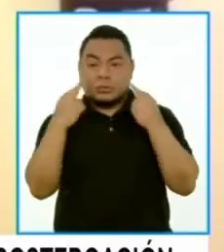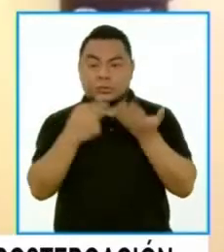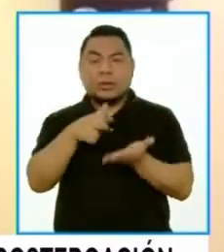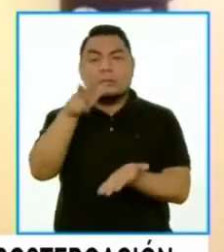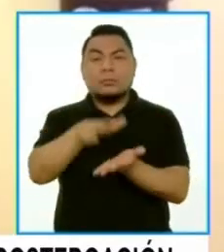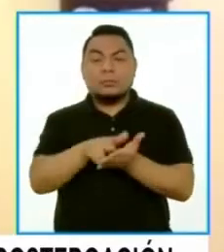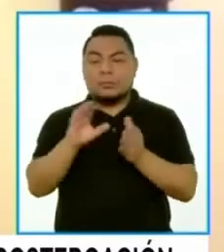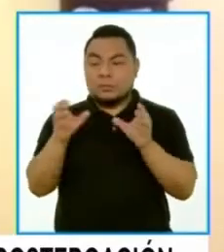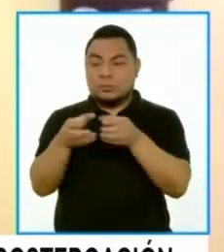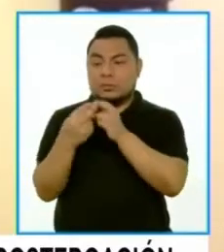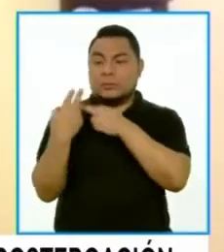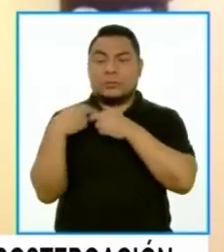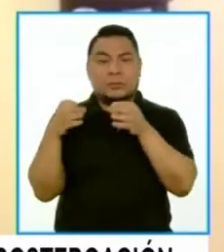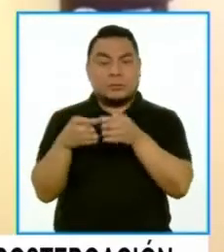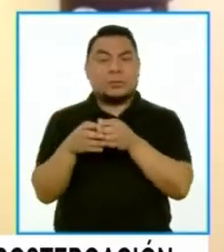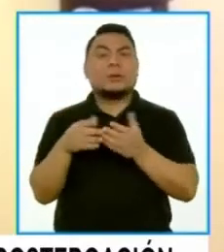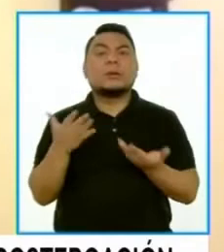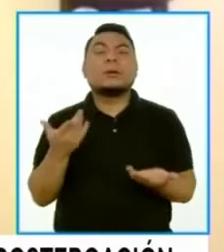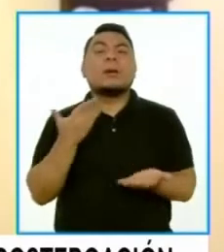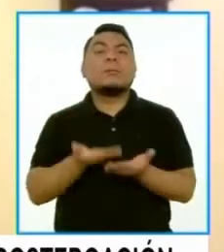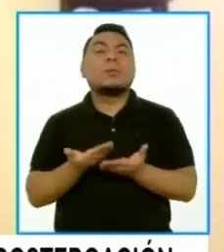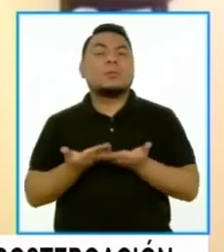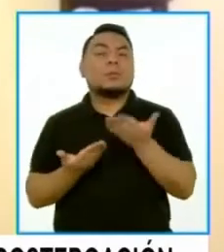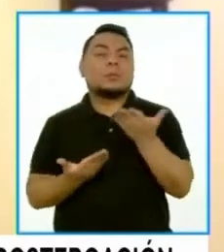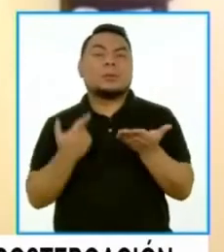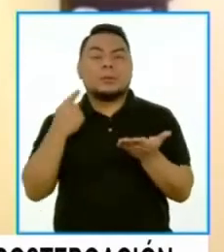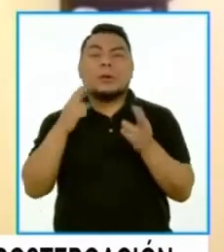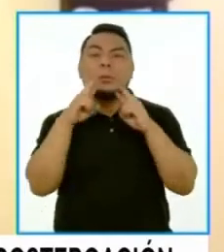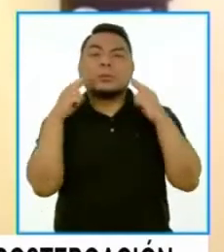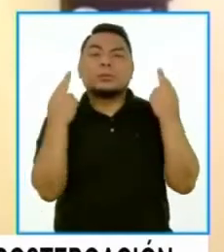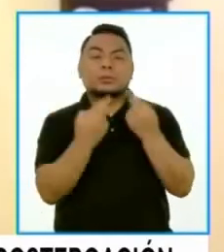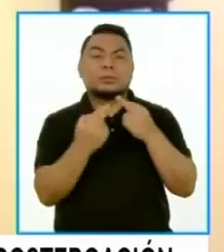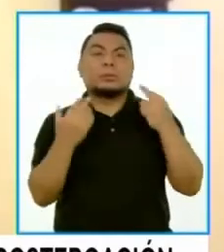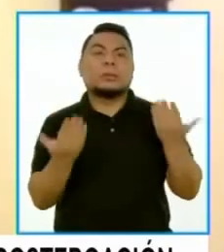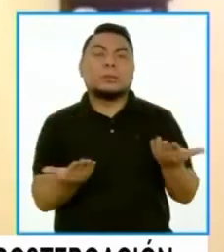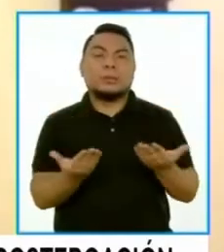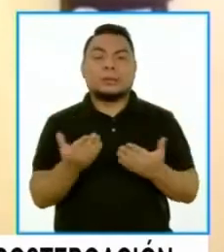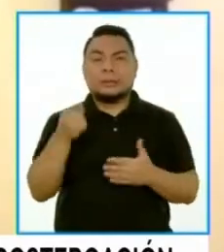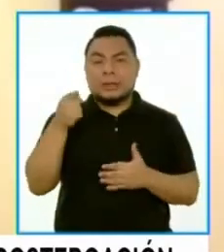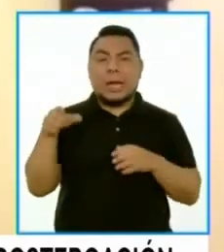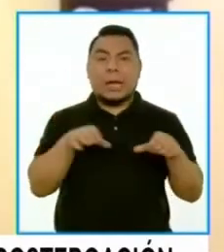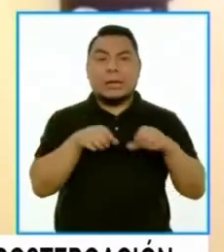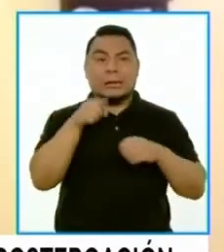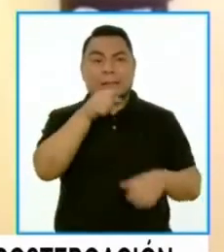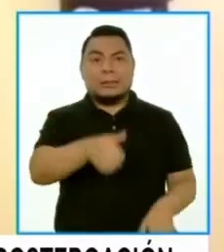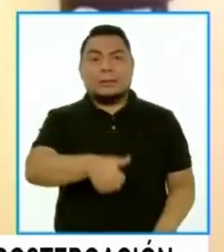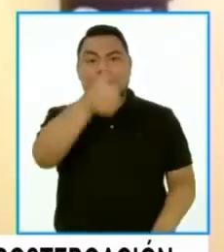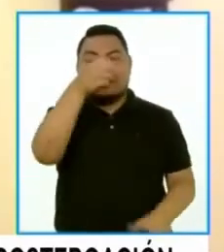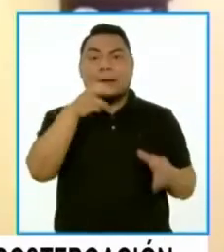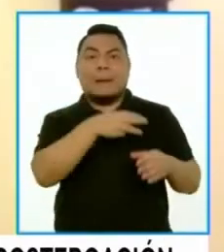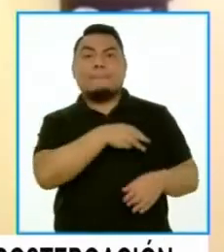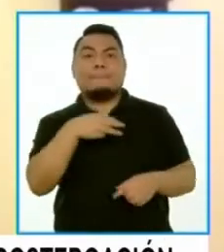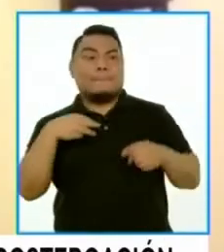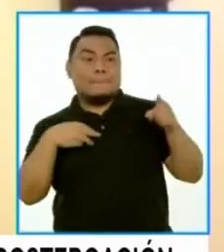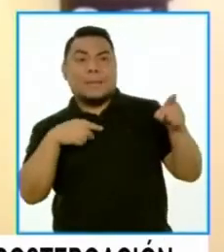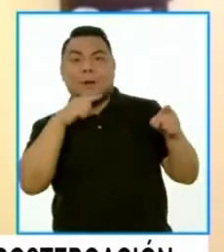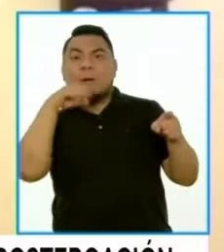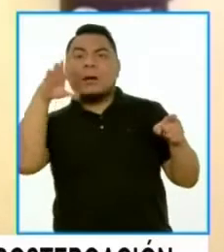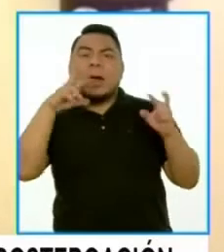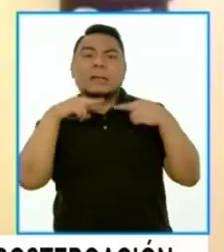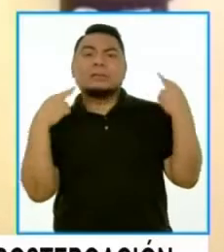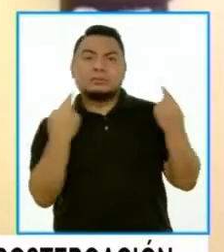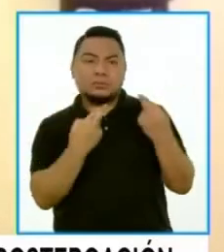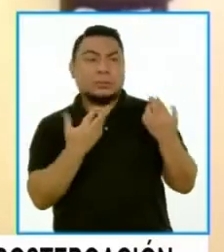dentro de la Junta de Portavoces la propuesta de una reunión que nos está haciendo la presidencia del Consejo de Ministros